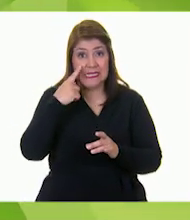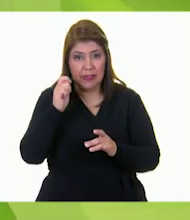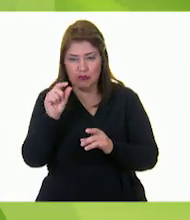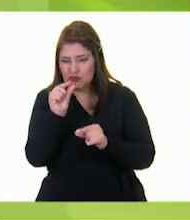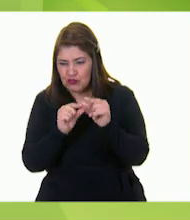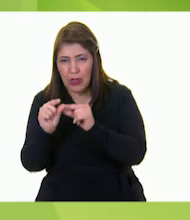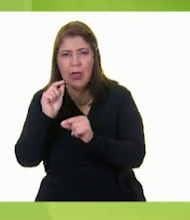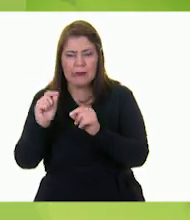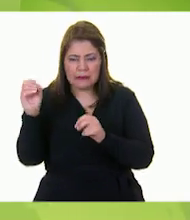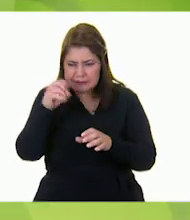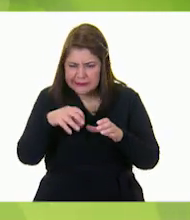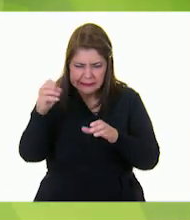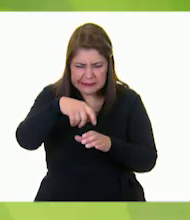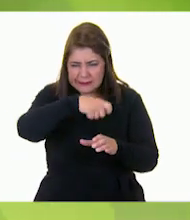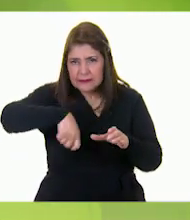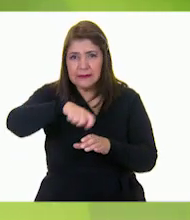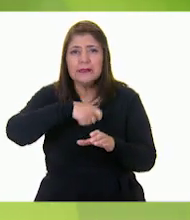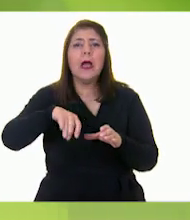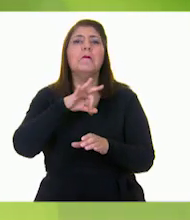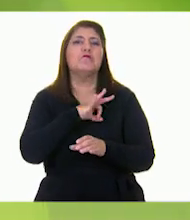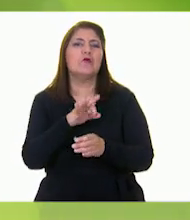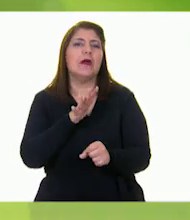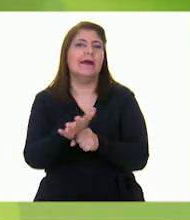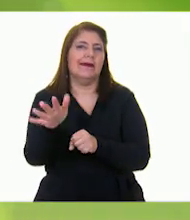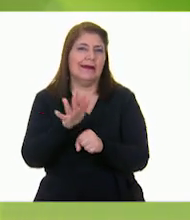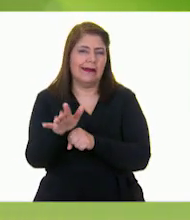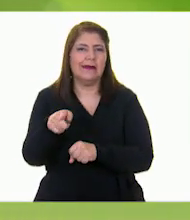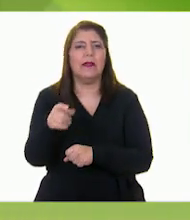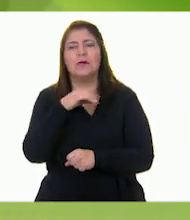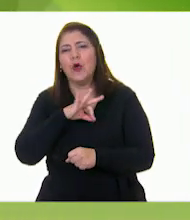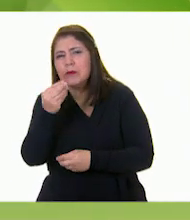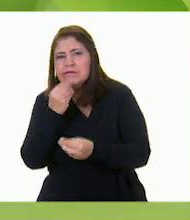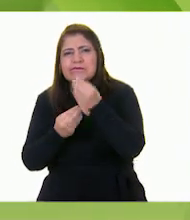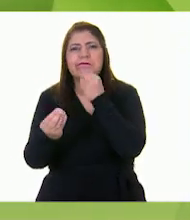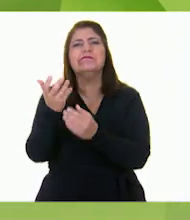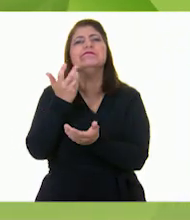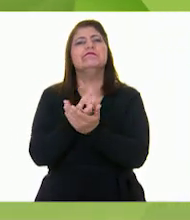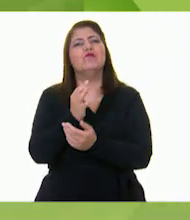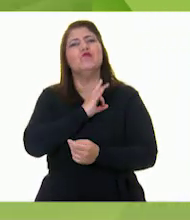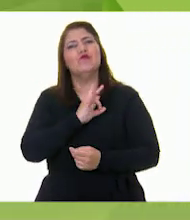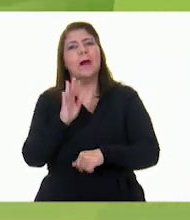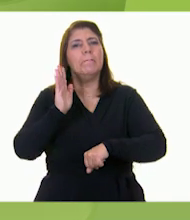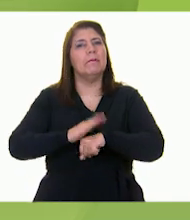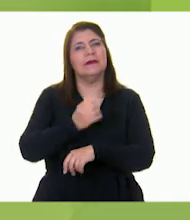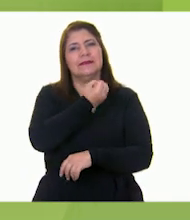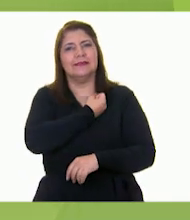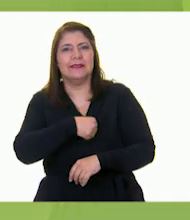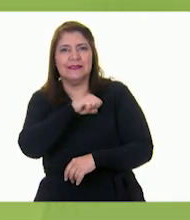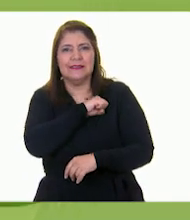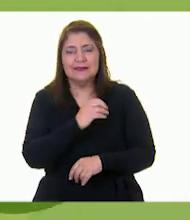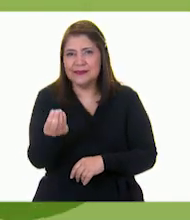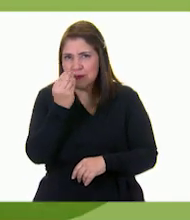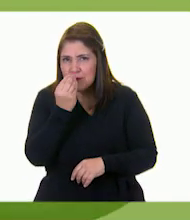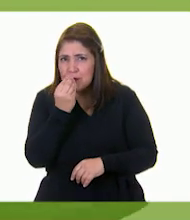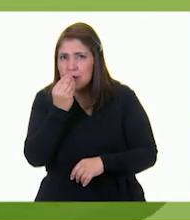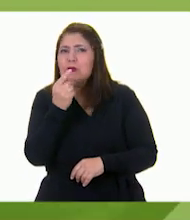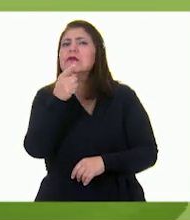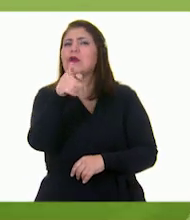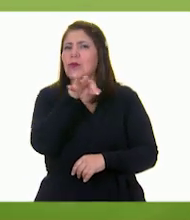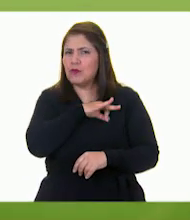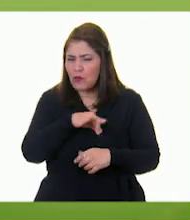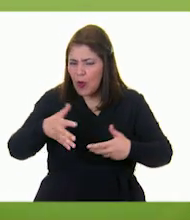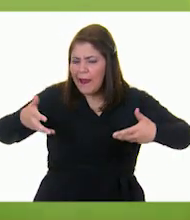Así puedes montanear mucho más sano comerás y tú las